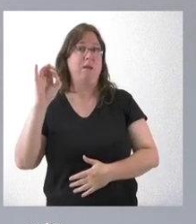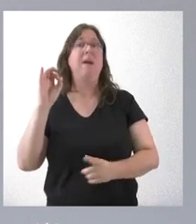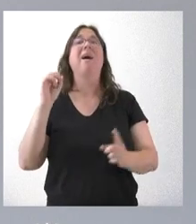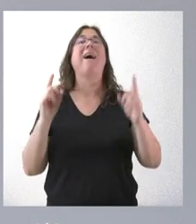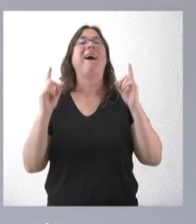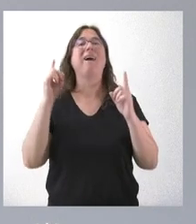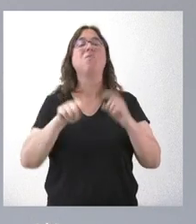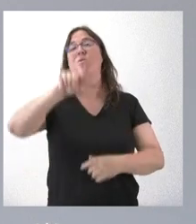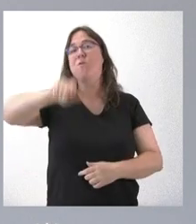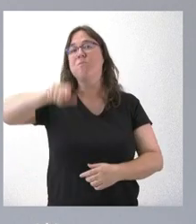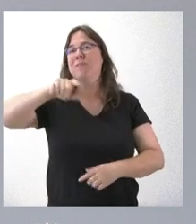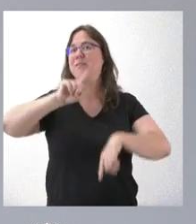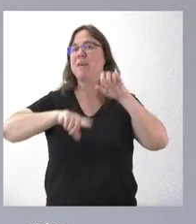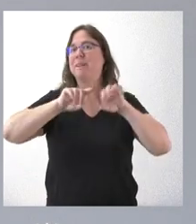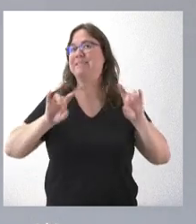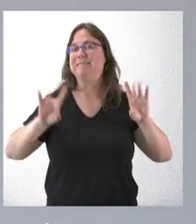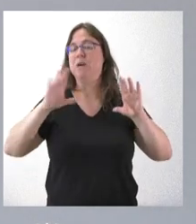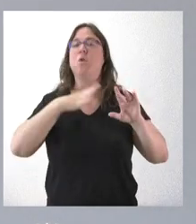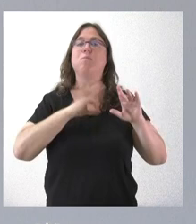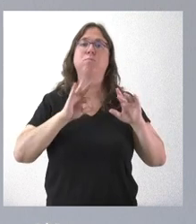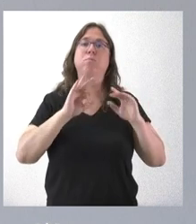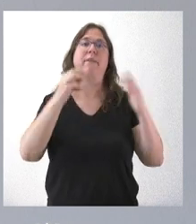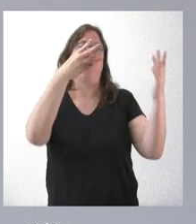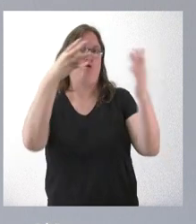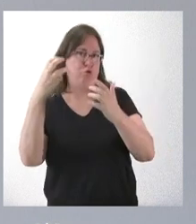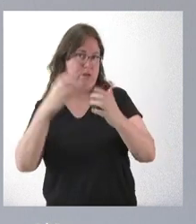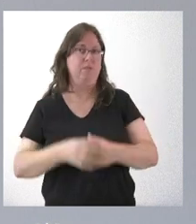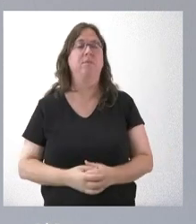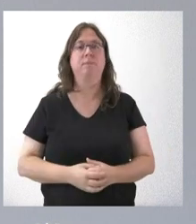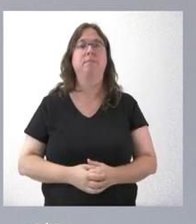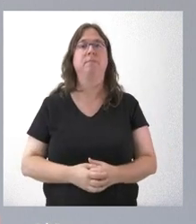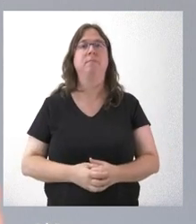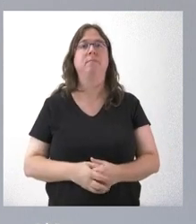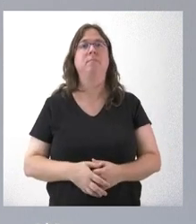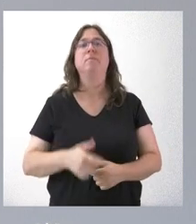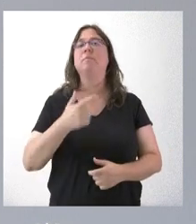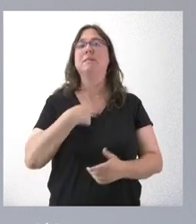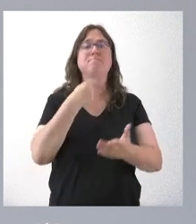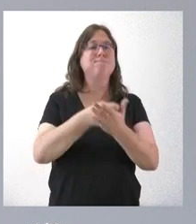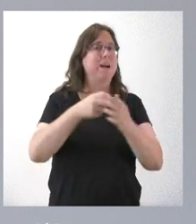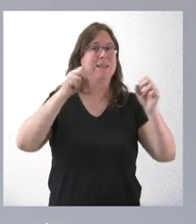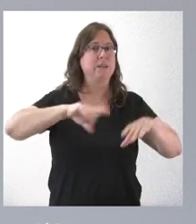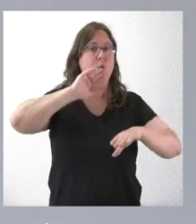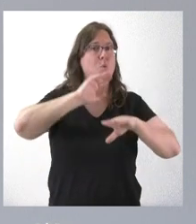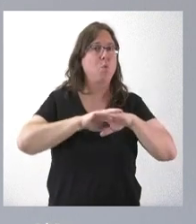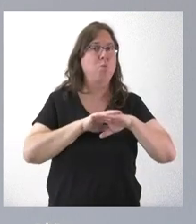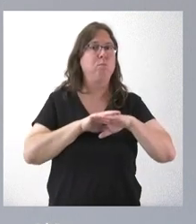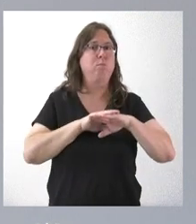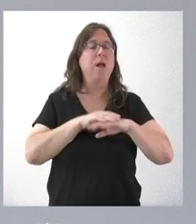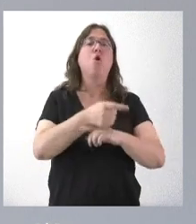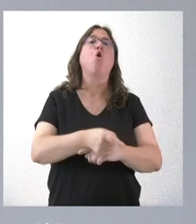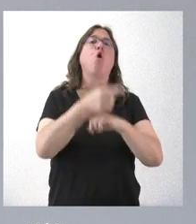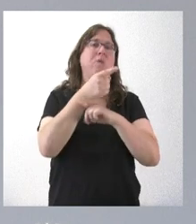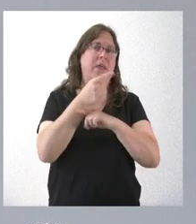de personas con determinadas vulnerabilidades puede llegar a los 800 euros. No estar al corriente en el cumplimiento de las obligaciones